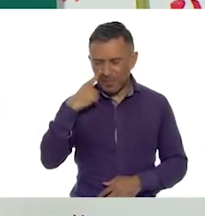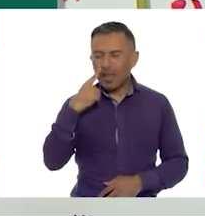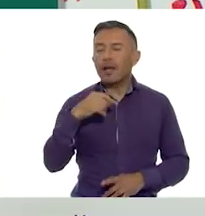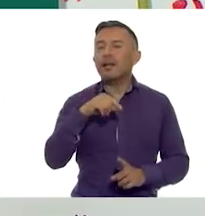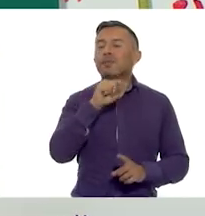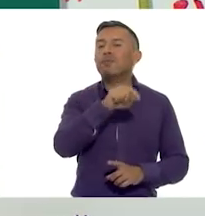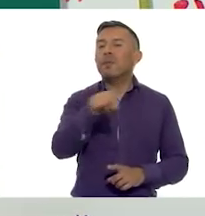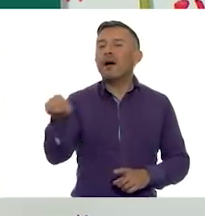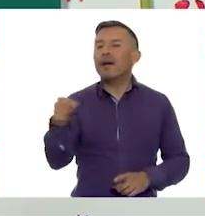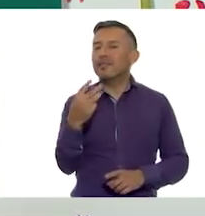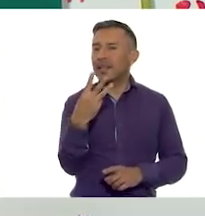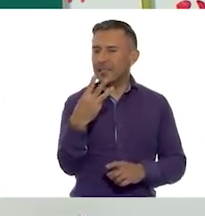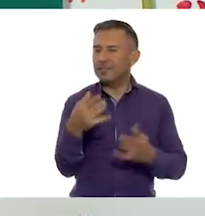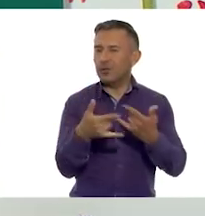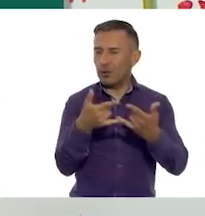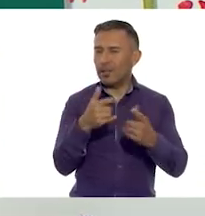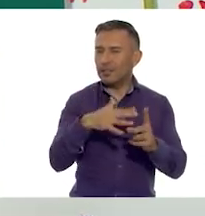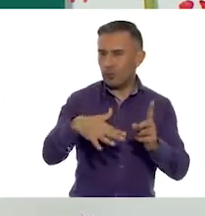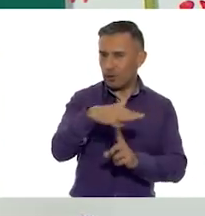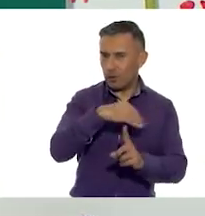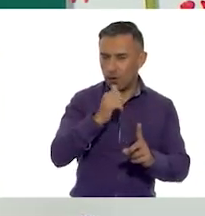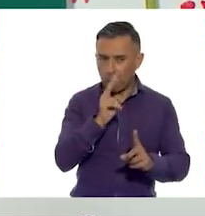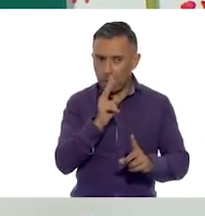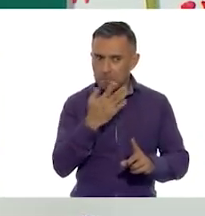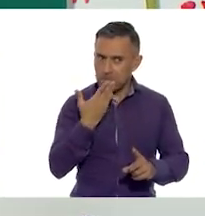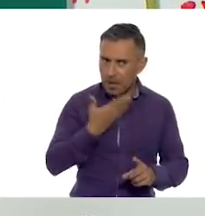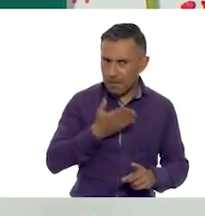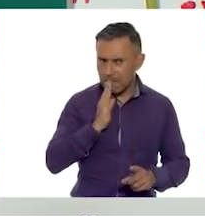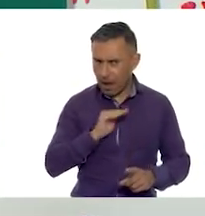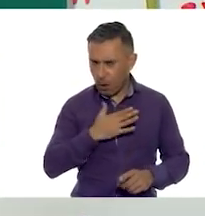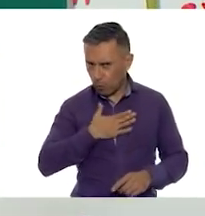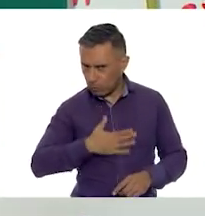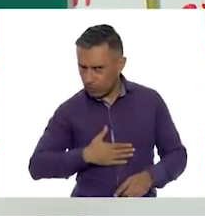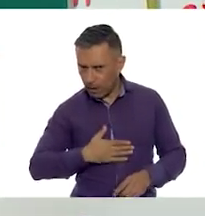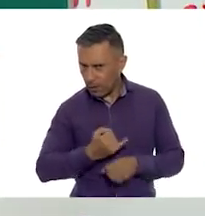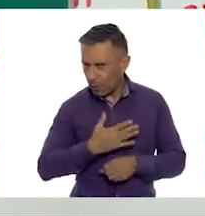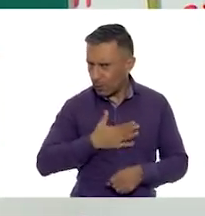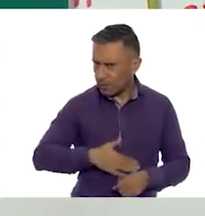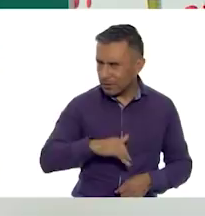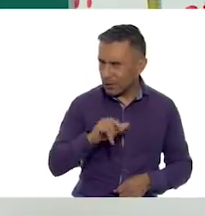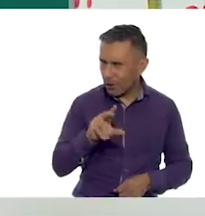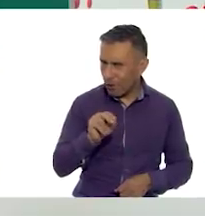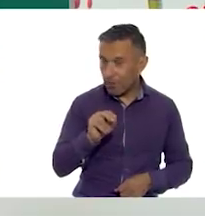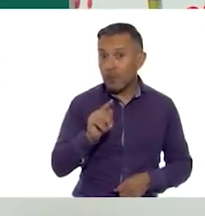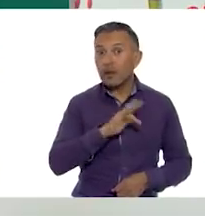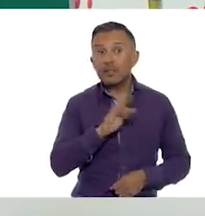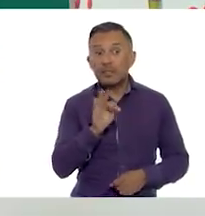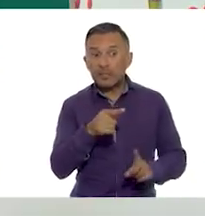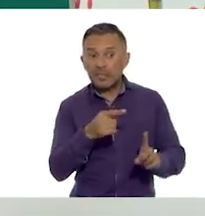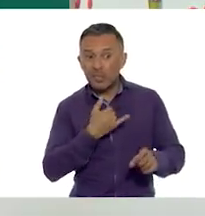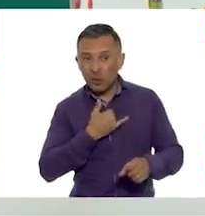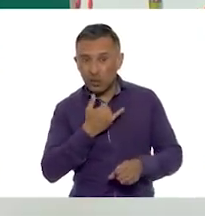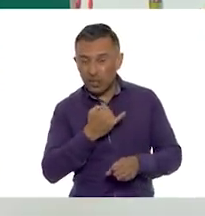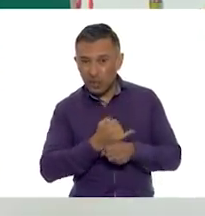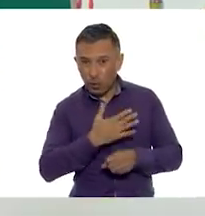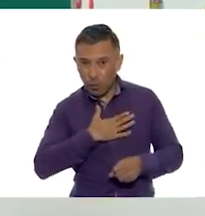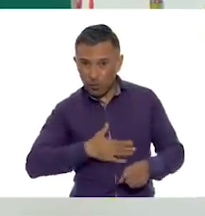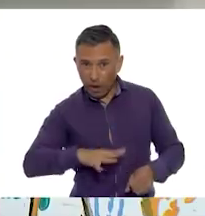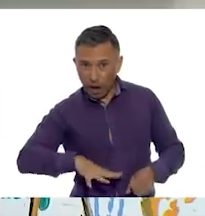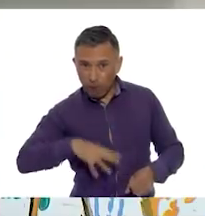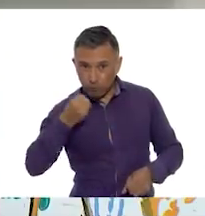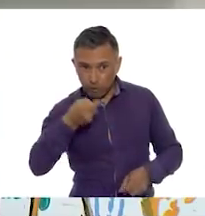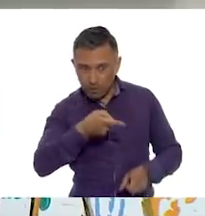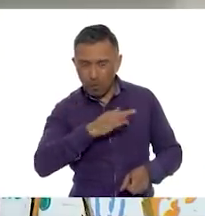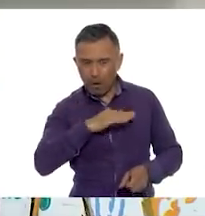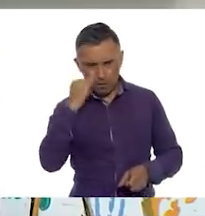justas o injustas. Y en caso de ser injustas, vamos a realizar algunas propuestas para cambiarlas. ¿Están de acuerdo?